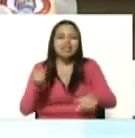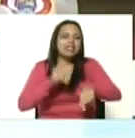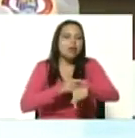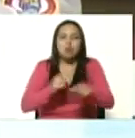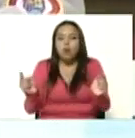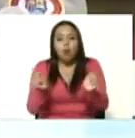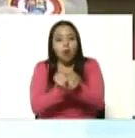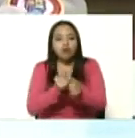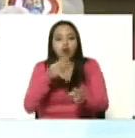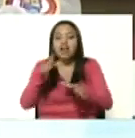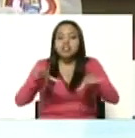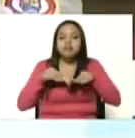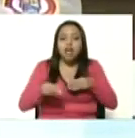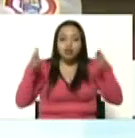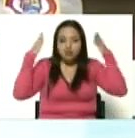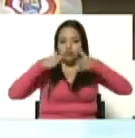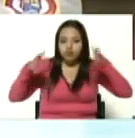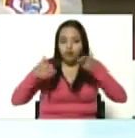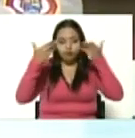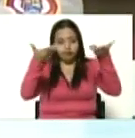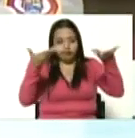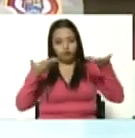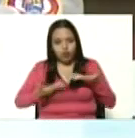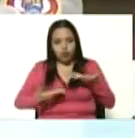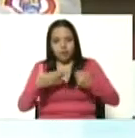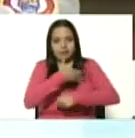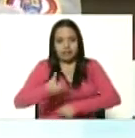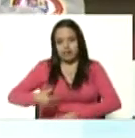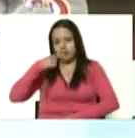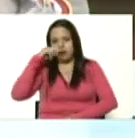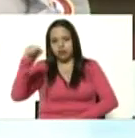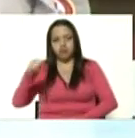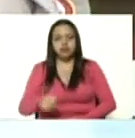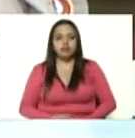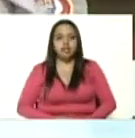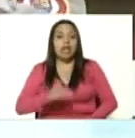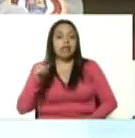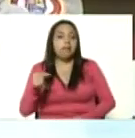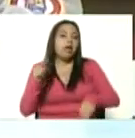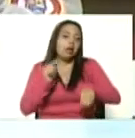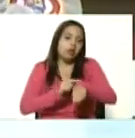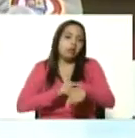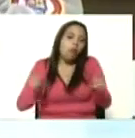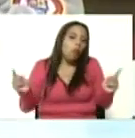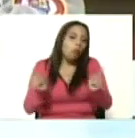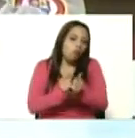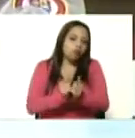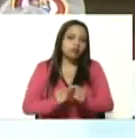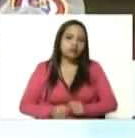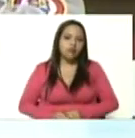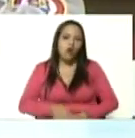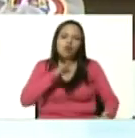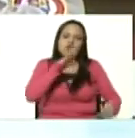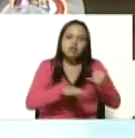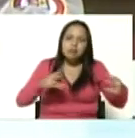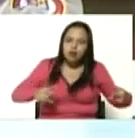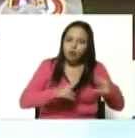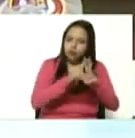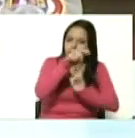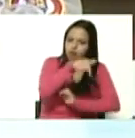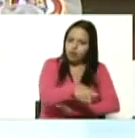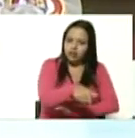dio como también tiempo récord mi comandante que usted nos dio en la última vez que nos concentramos aquí hemos